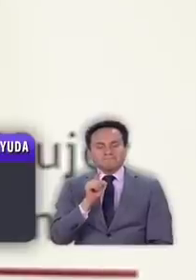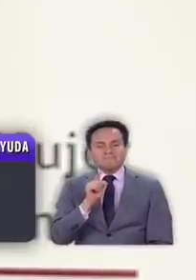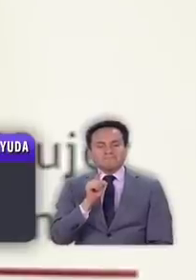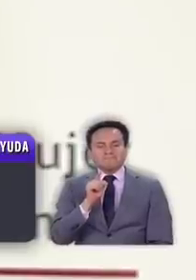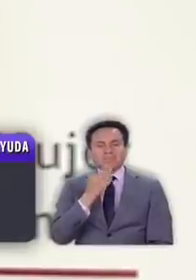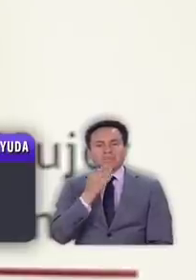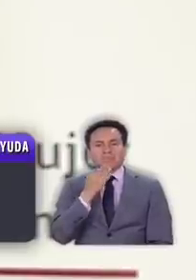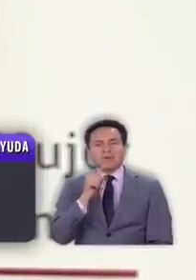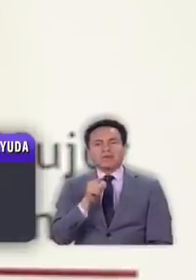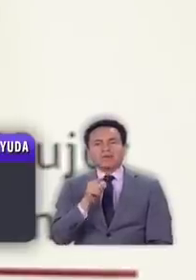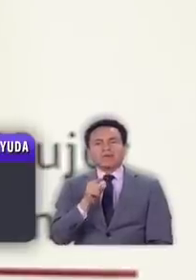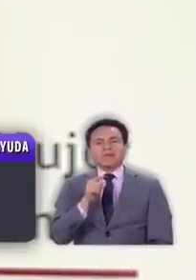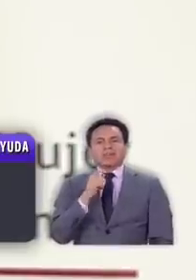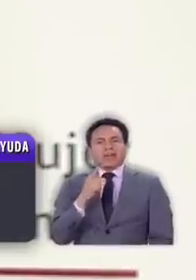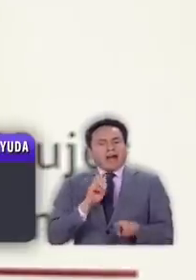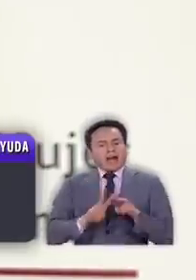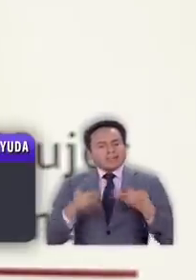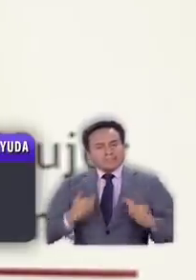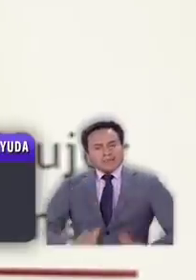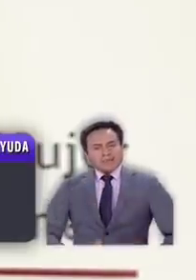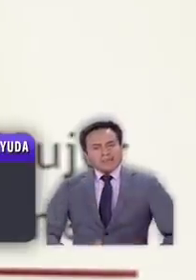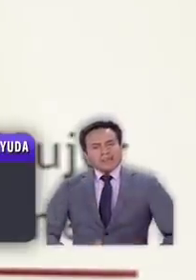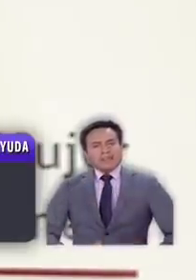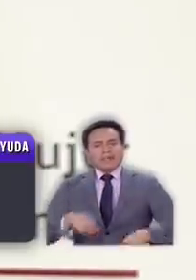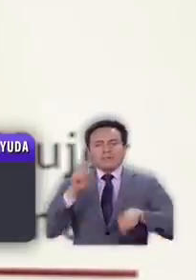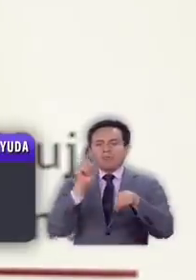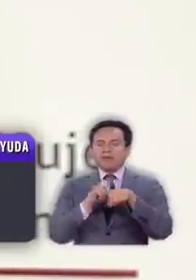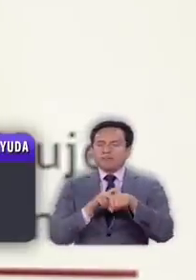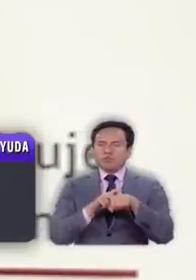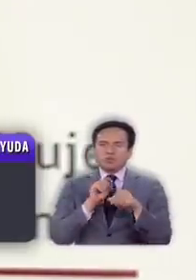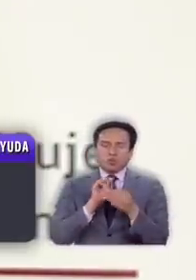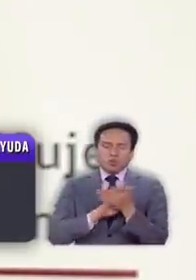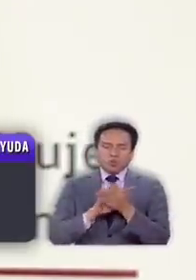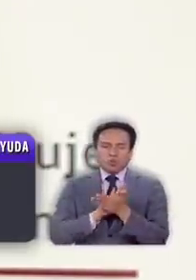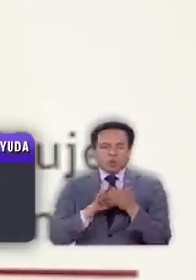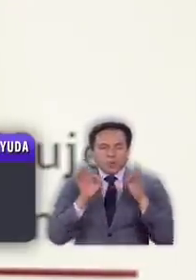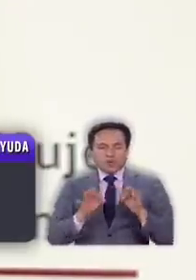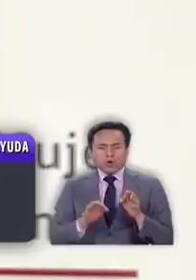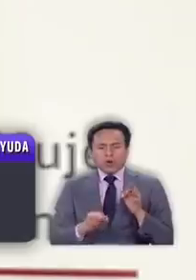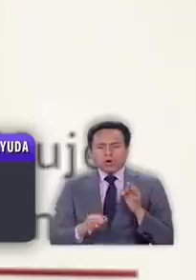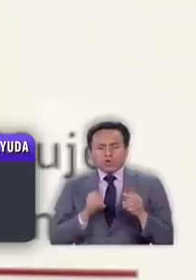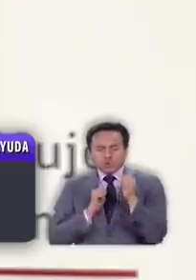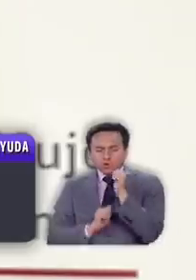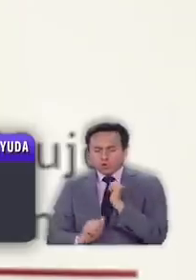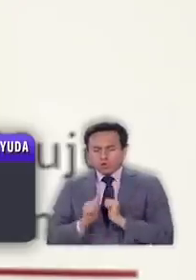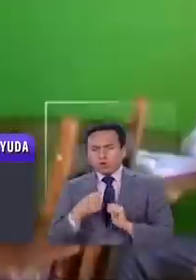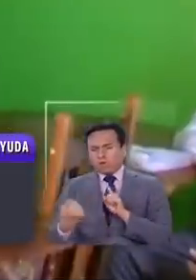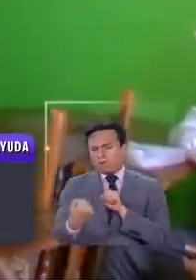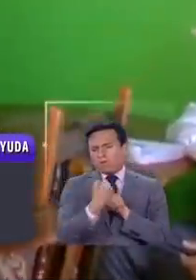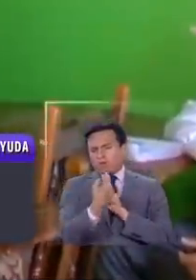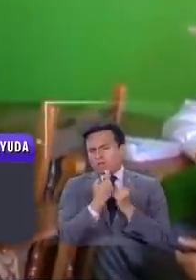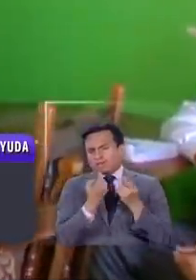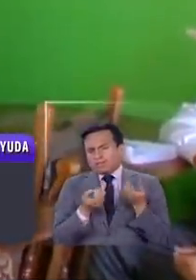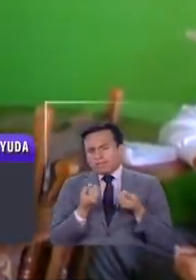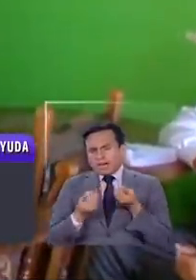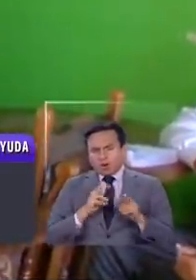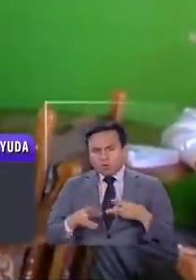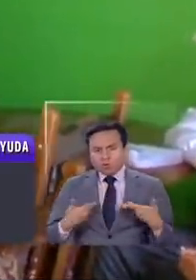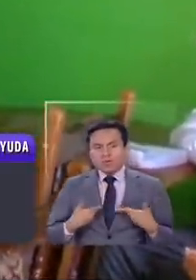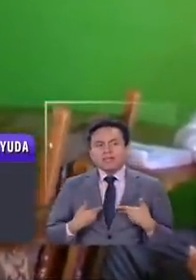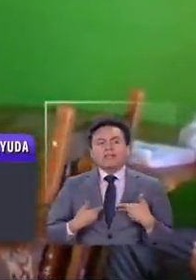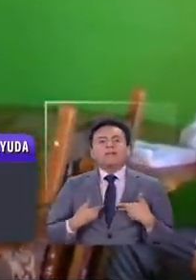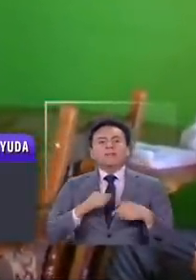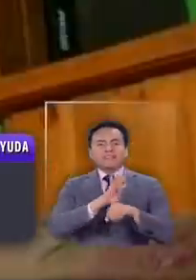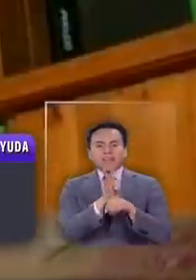con qué tengo que hacer en algún momento que esté sufriendo violencia. Es que la pandemia no solo ha